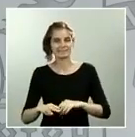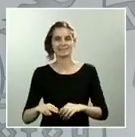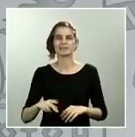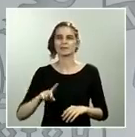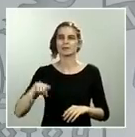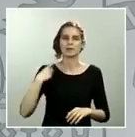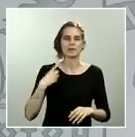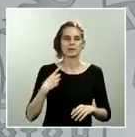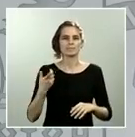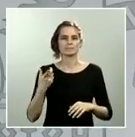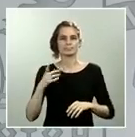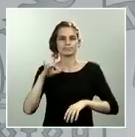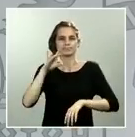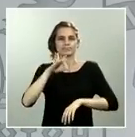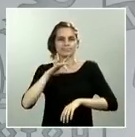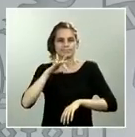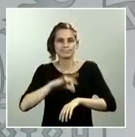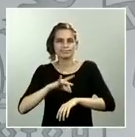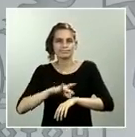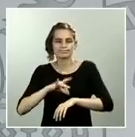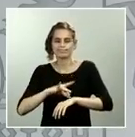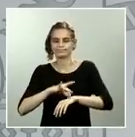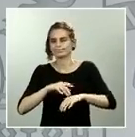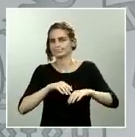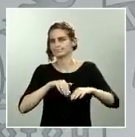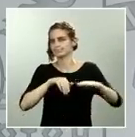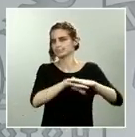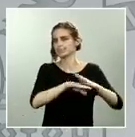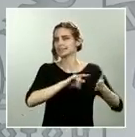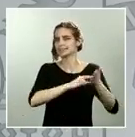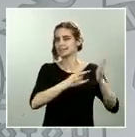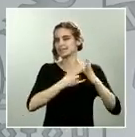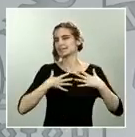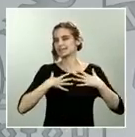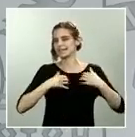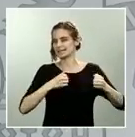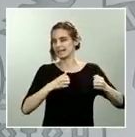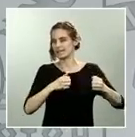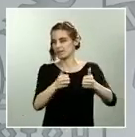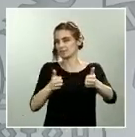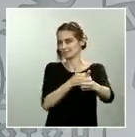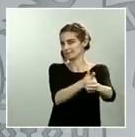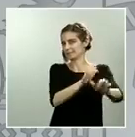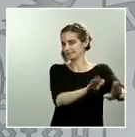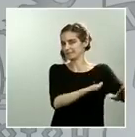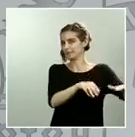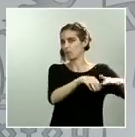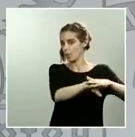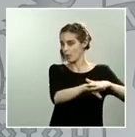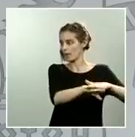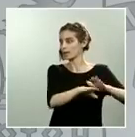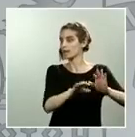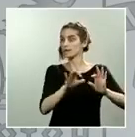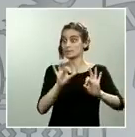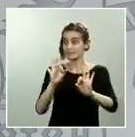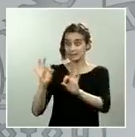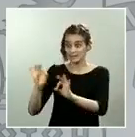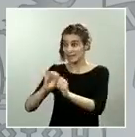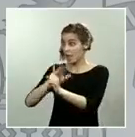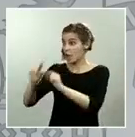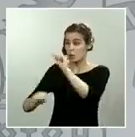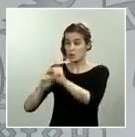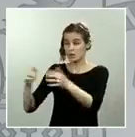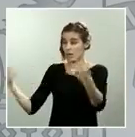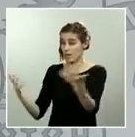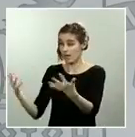relegadas en el sistema sanitario encuentren un vigor que permita atenderla en el menor plazo de tiempo posible. Y estamos